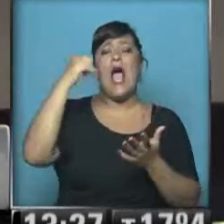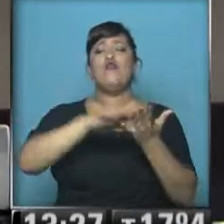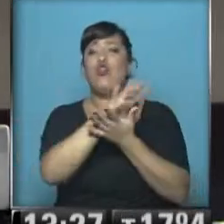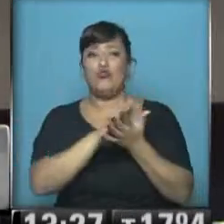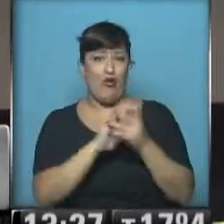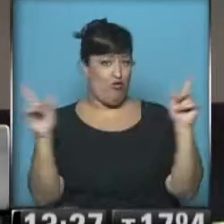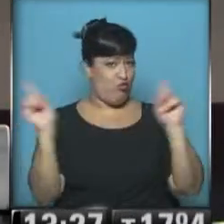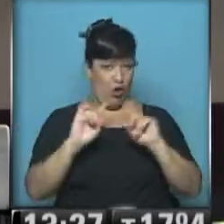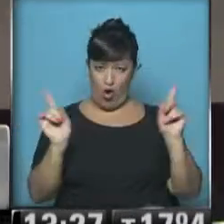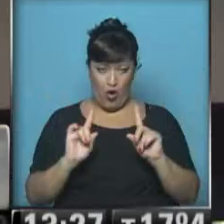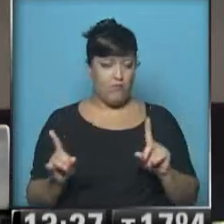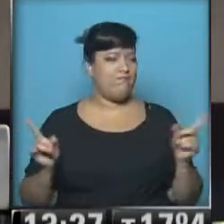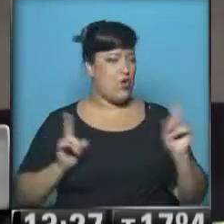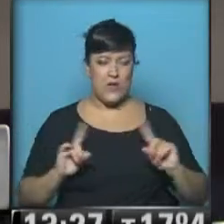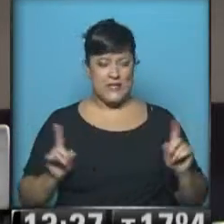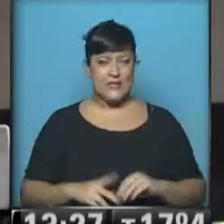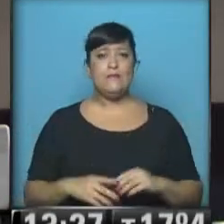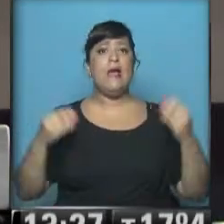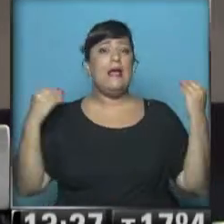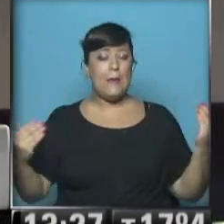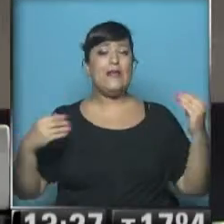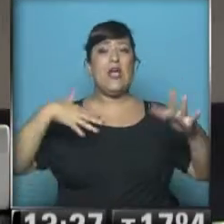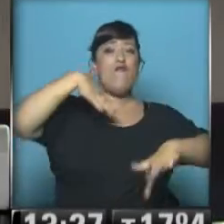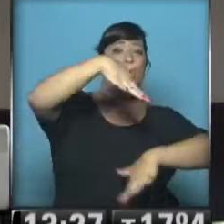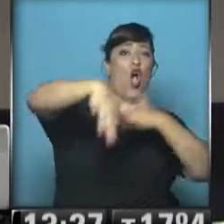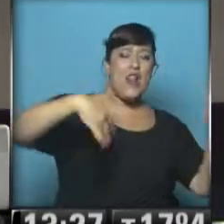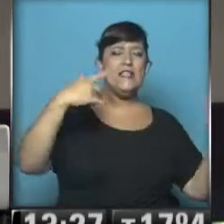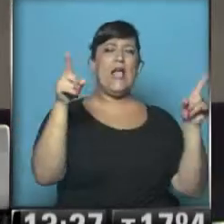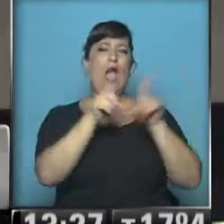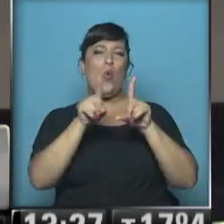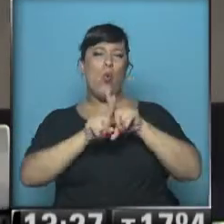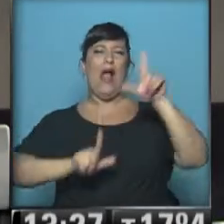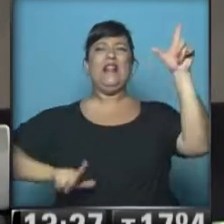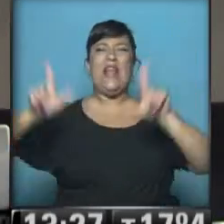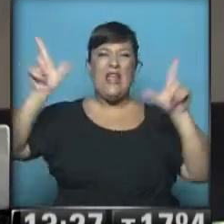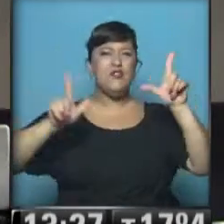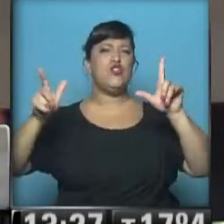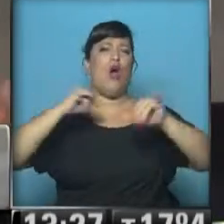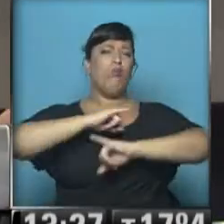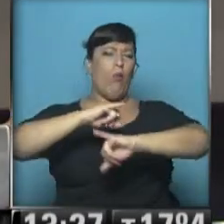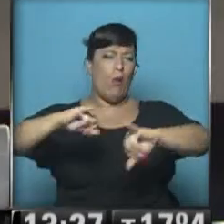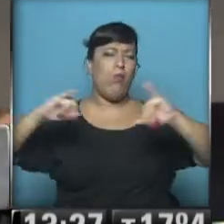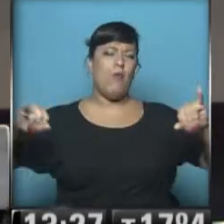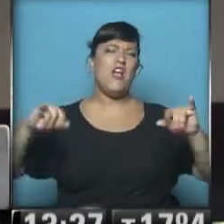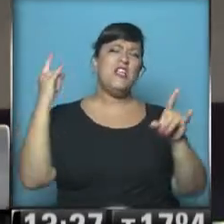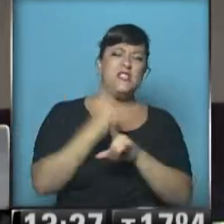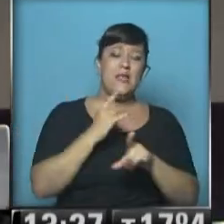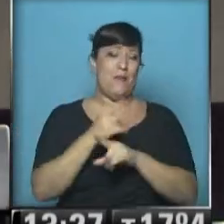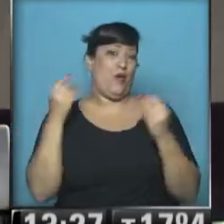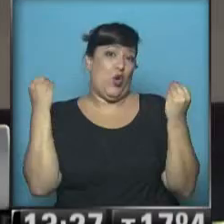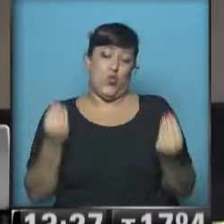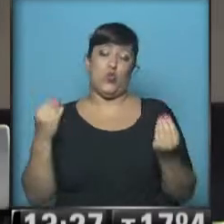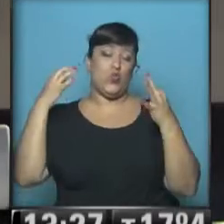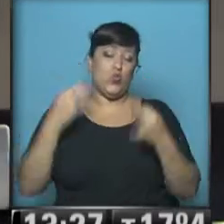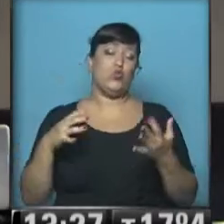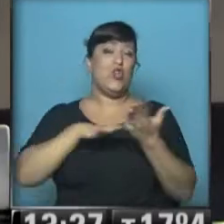resolver, y no es así. La violencia mediática, y esto lo digo también porque estamos con esta situación de Lola, y